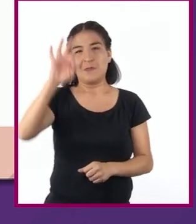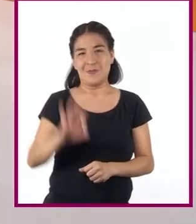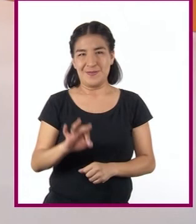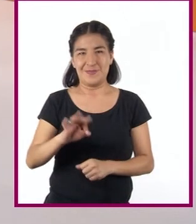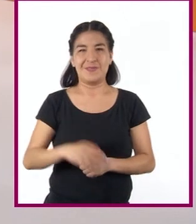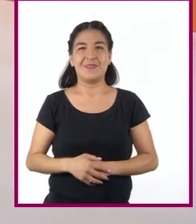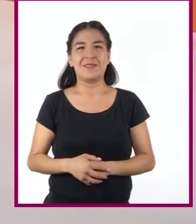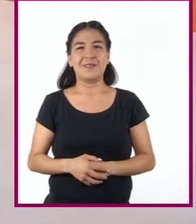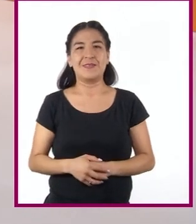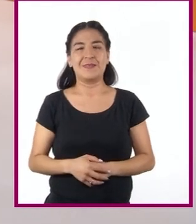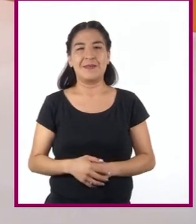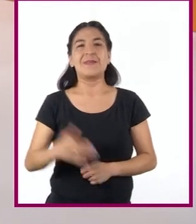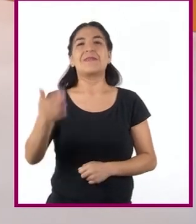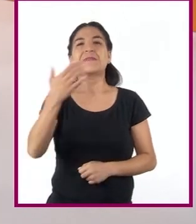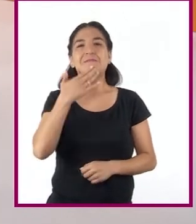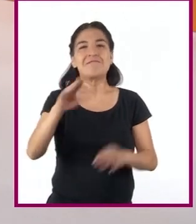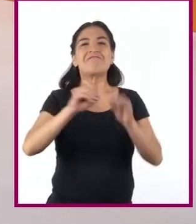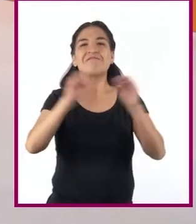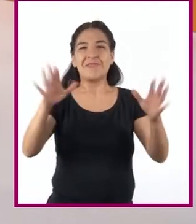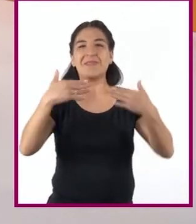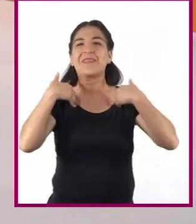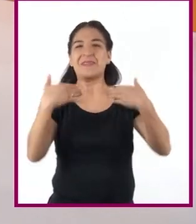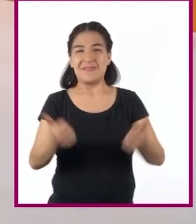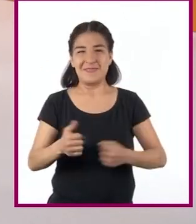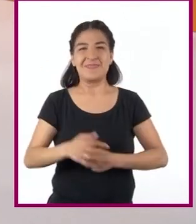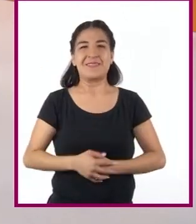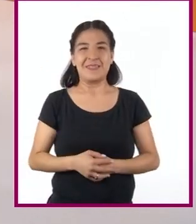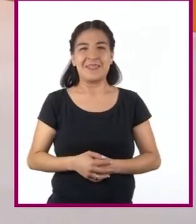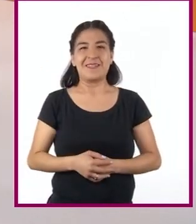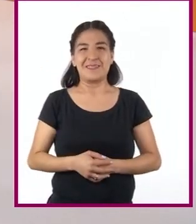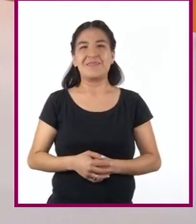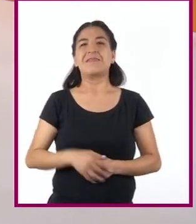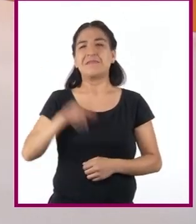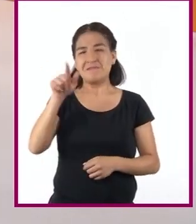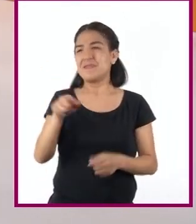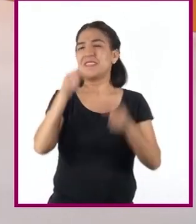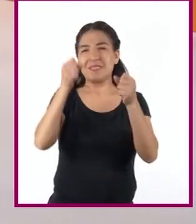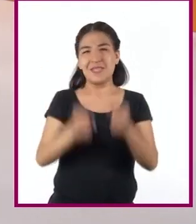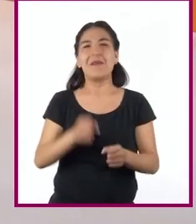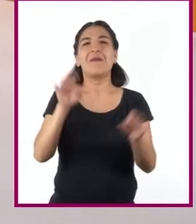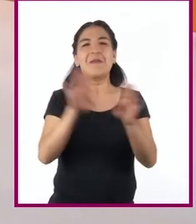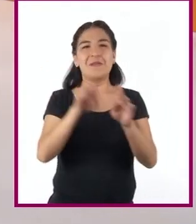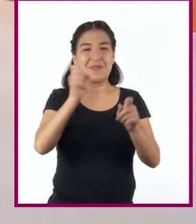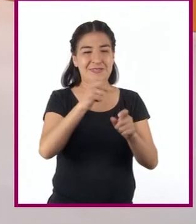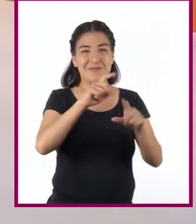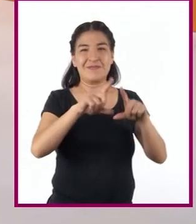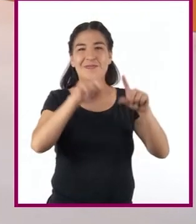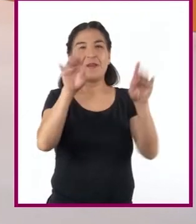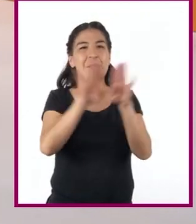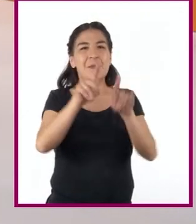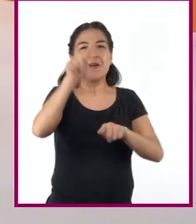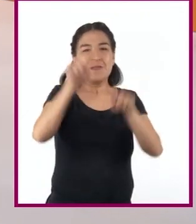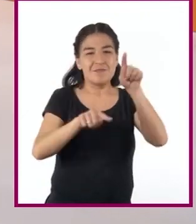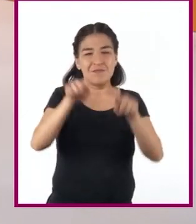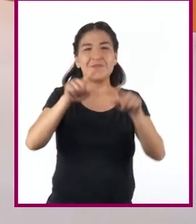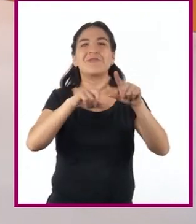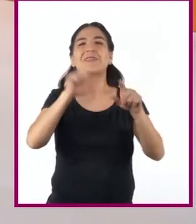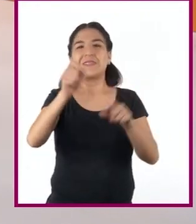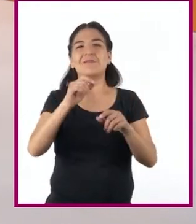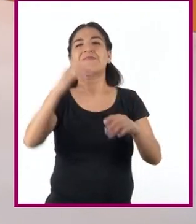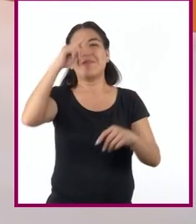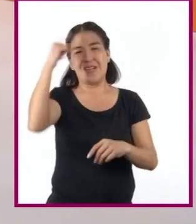Muy claro de entender. No cabe duda que los gráficos nos facilitan la vida,